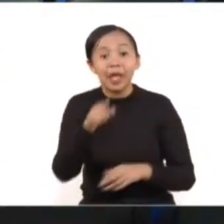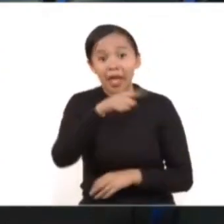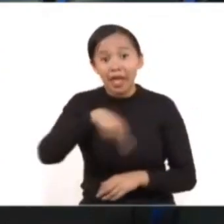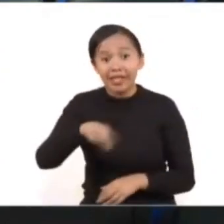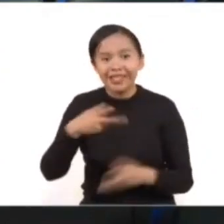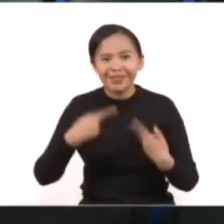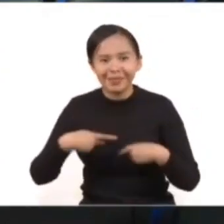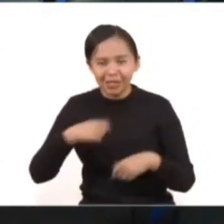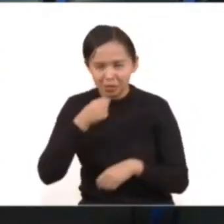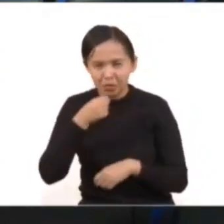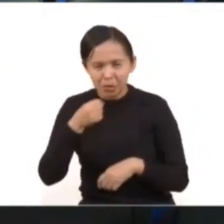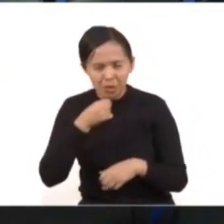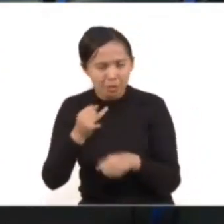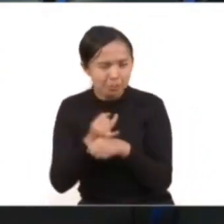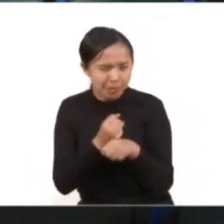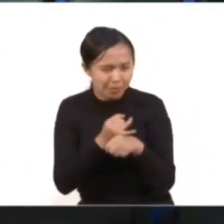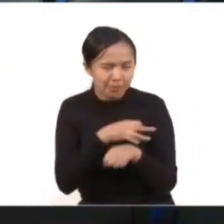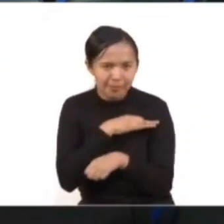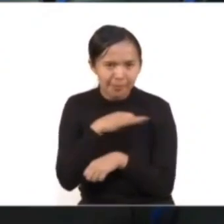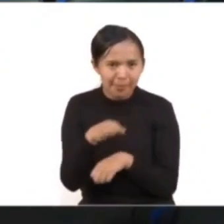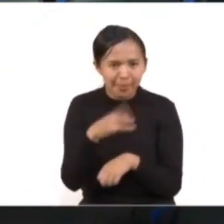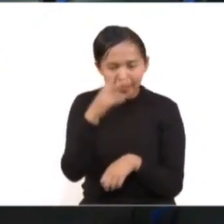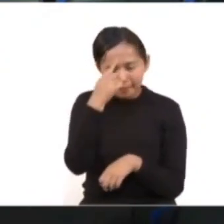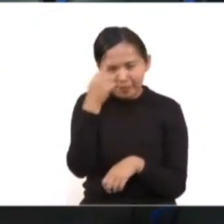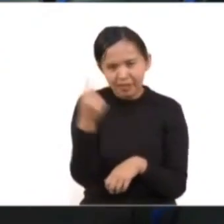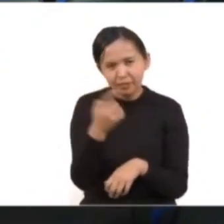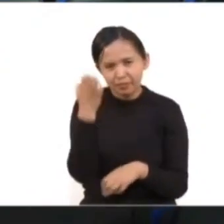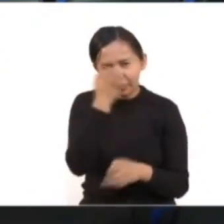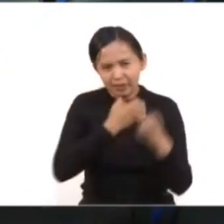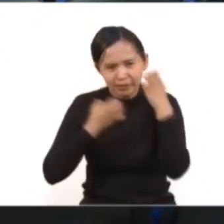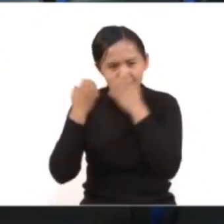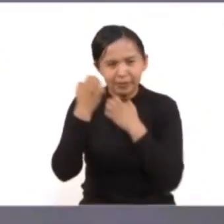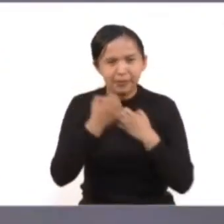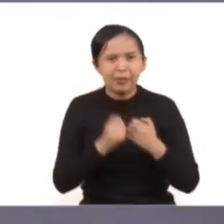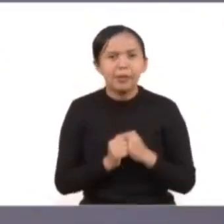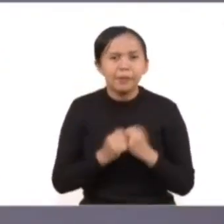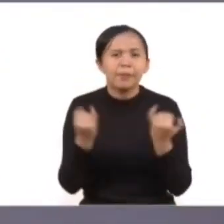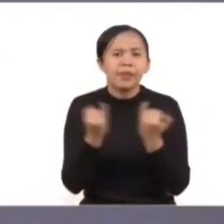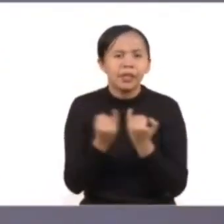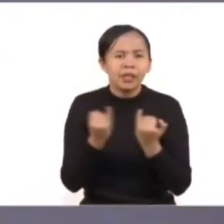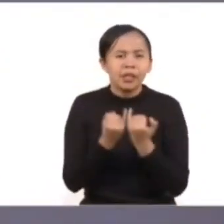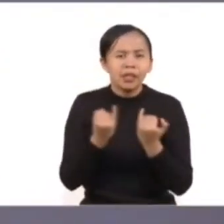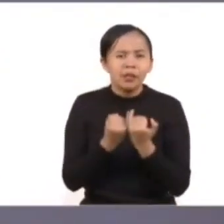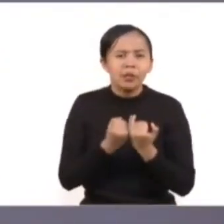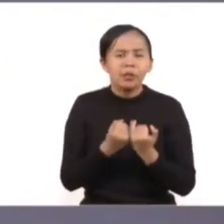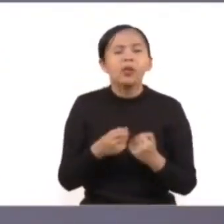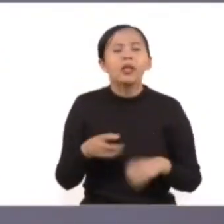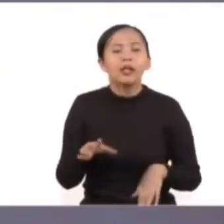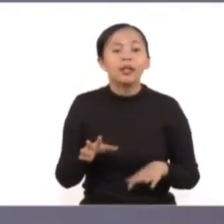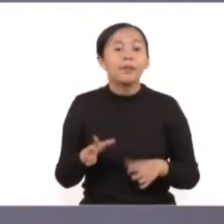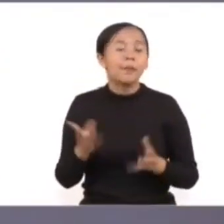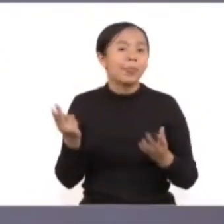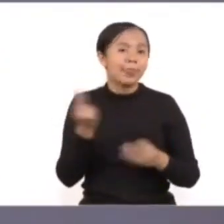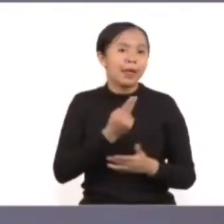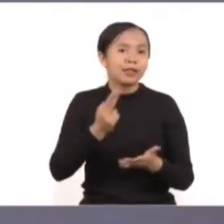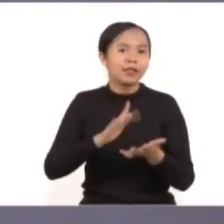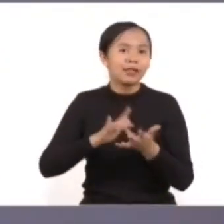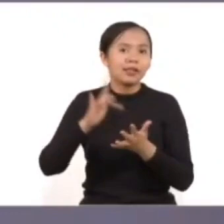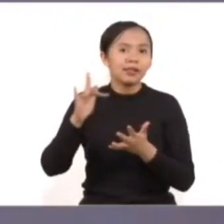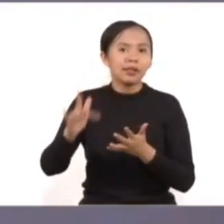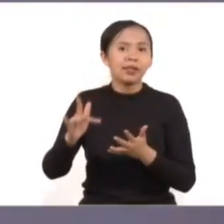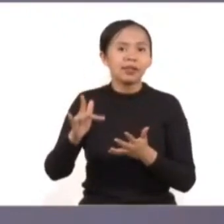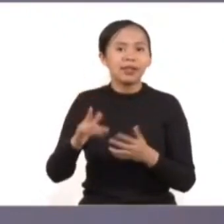para que lo analicen, para que lo observen. A nosotros nos corresponde destacar también que hay que agradecer la